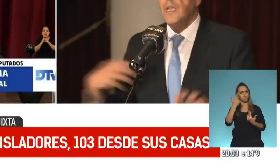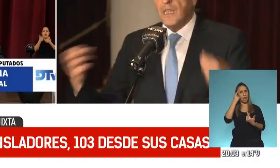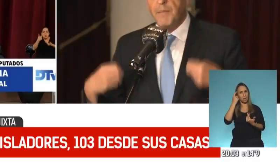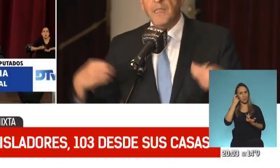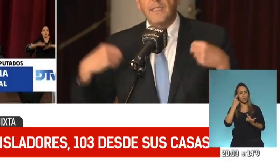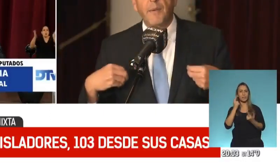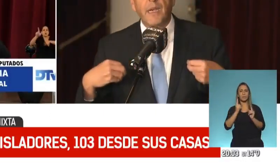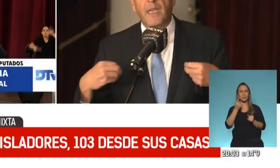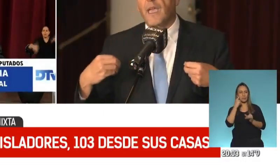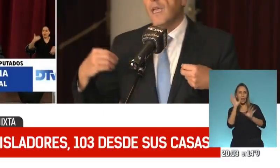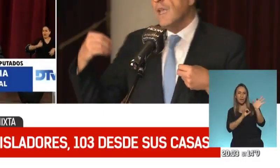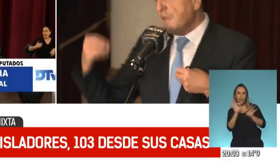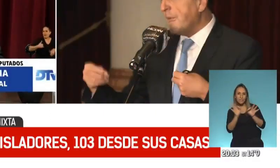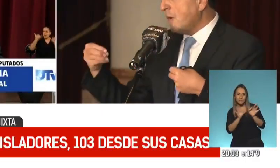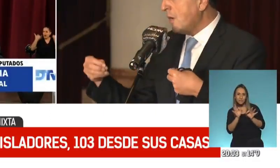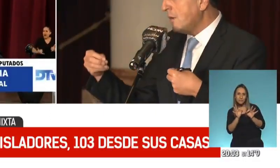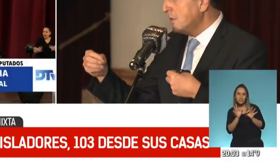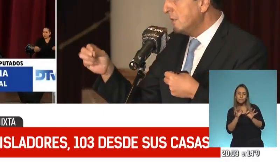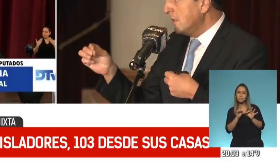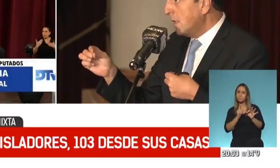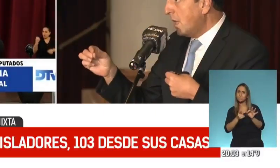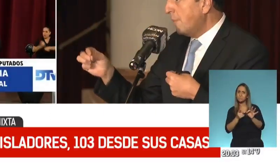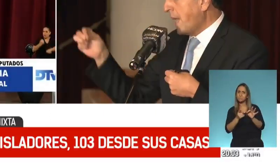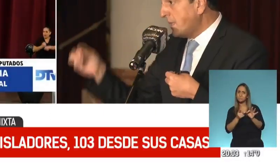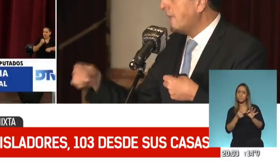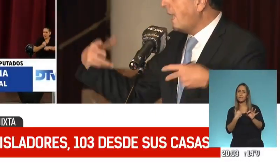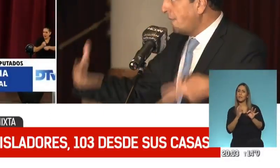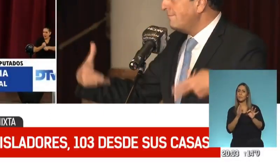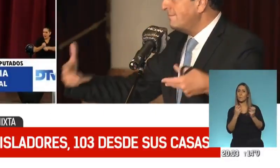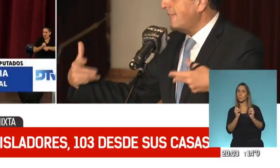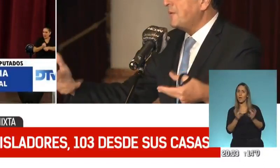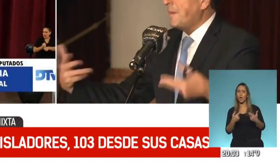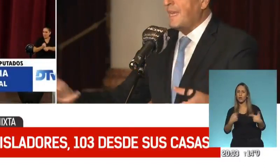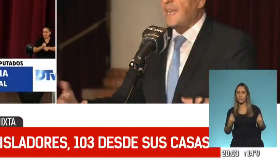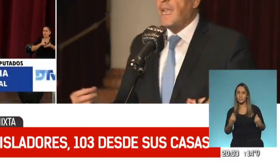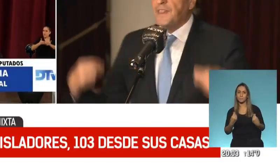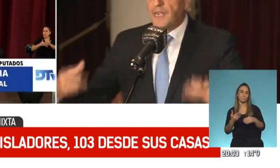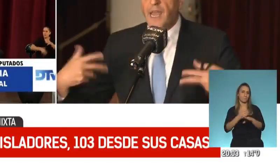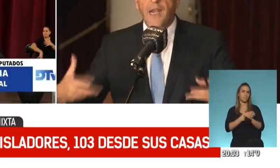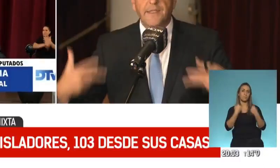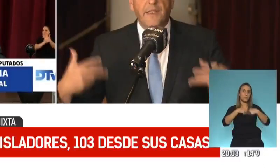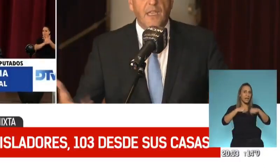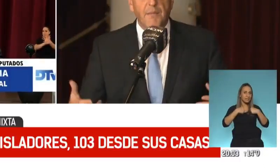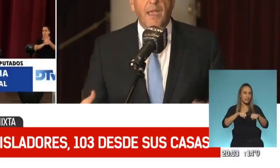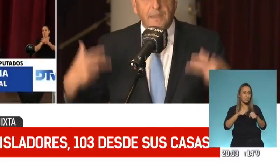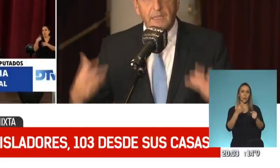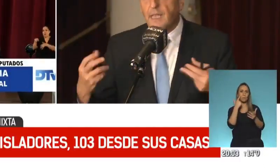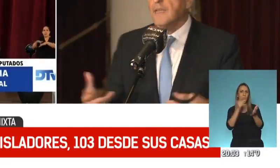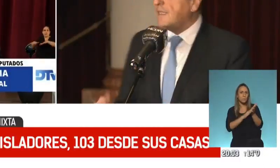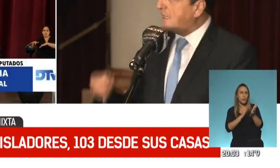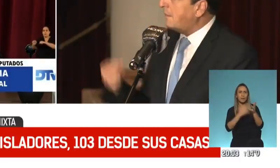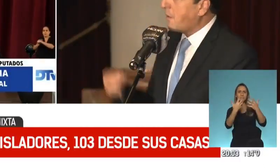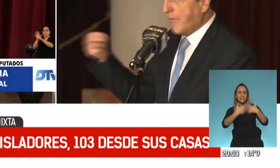y también de saber que es mejor practicar de alguna manera, entrenar el sistema,